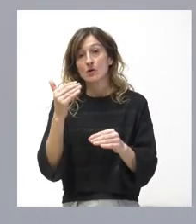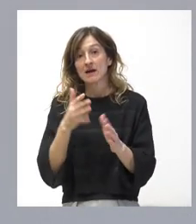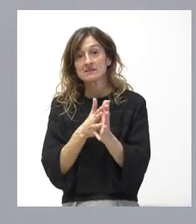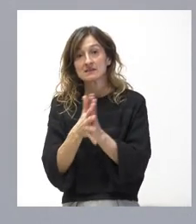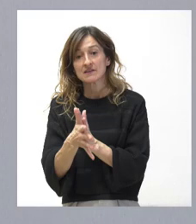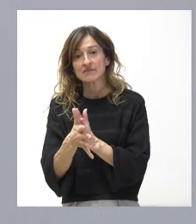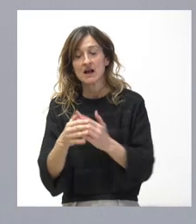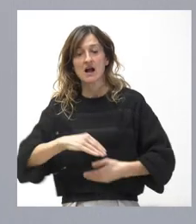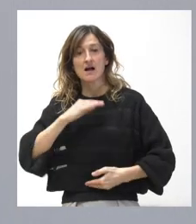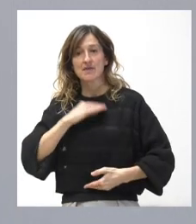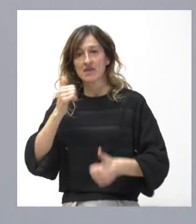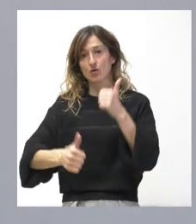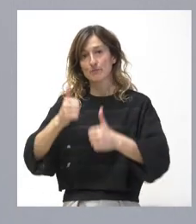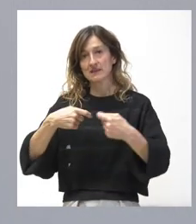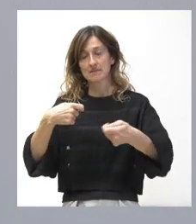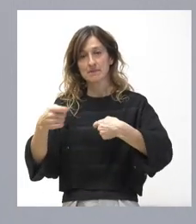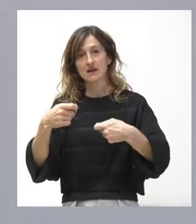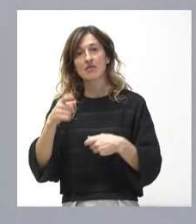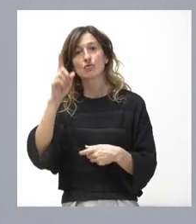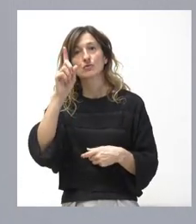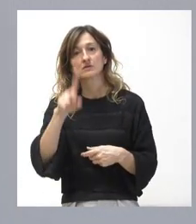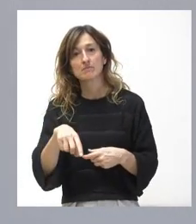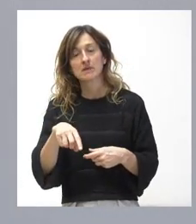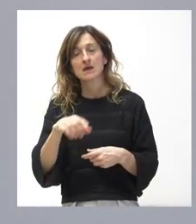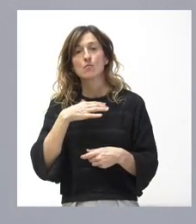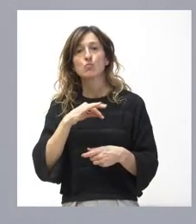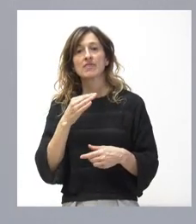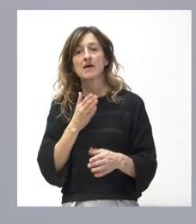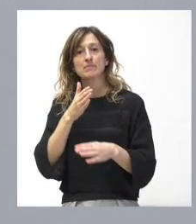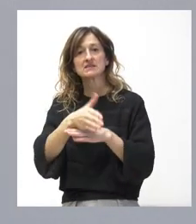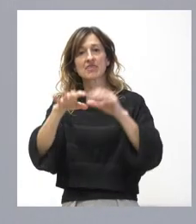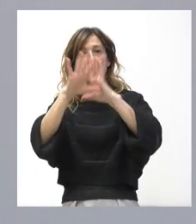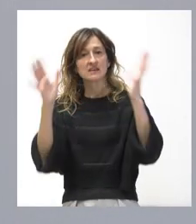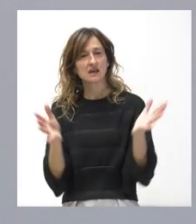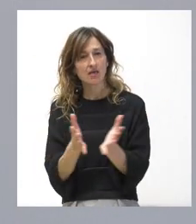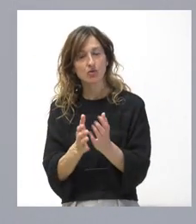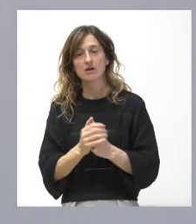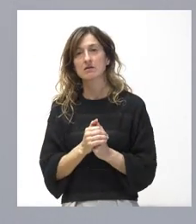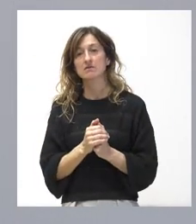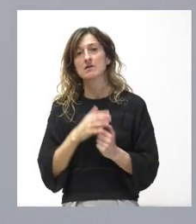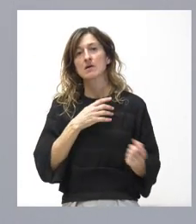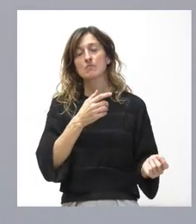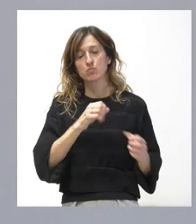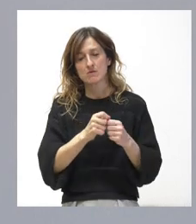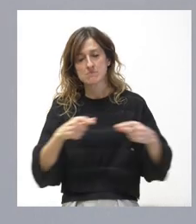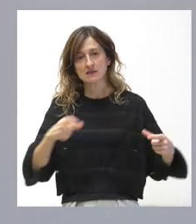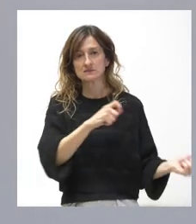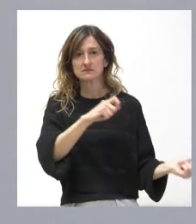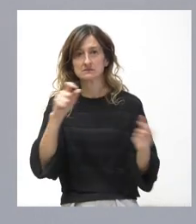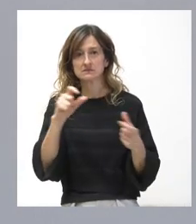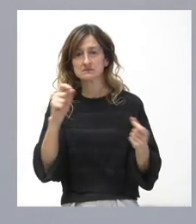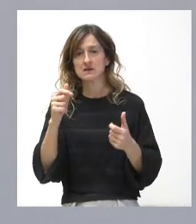de competir en el mercado y a la vez la capacidad de tener mayor presencia internacional, aumentando las exportaciones. Hablar de innovación es hablar de